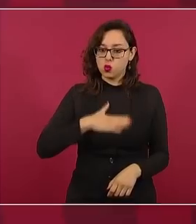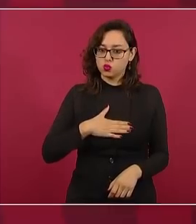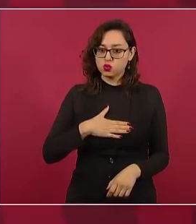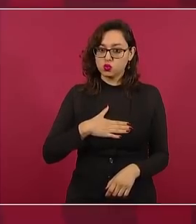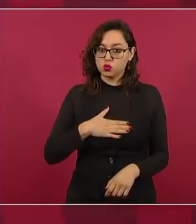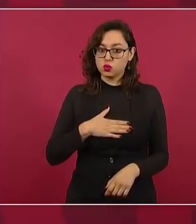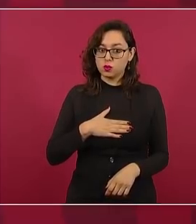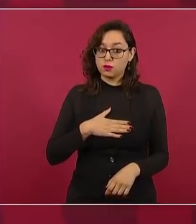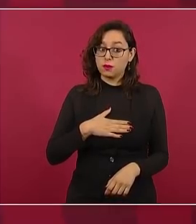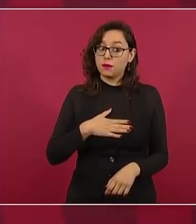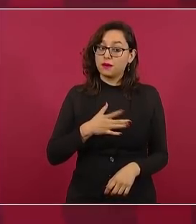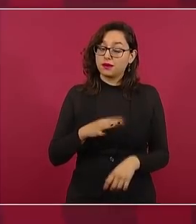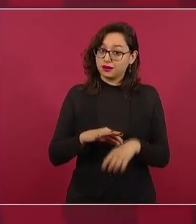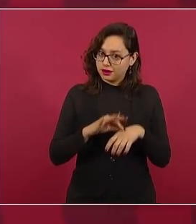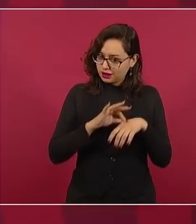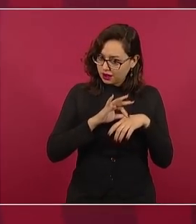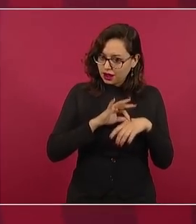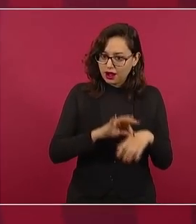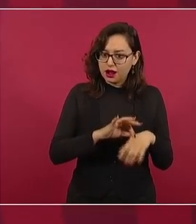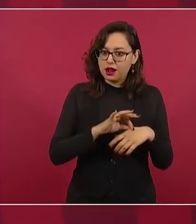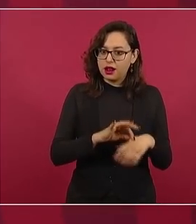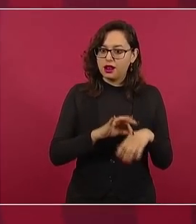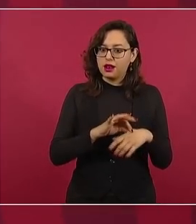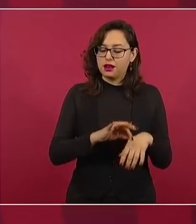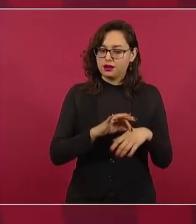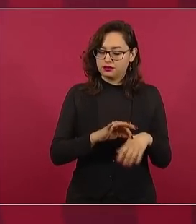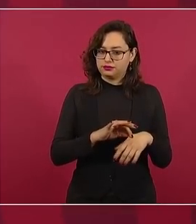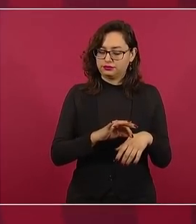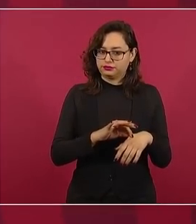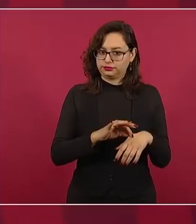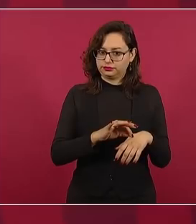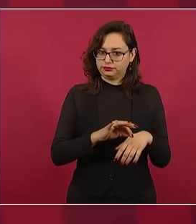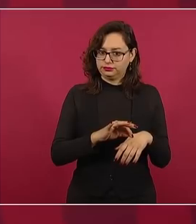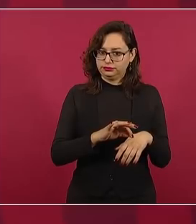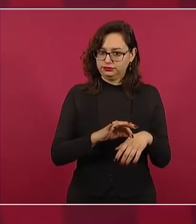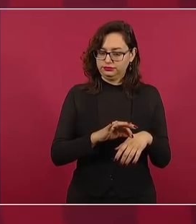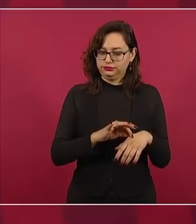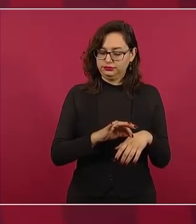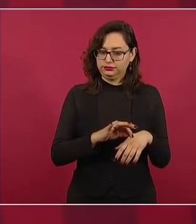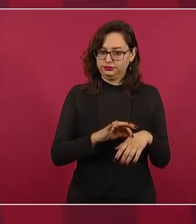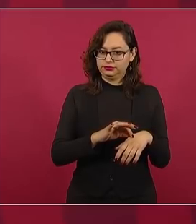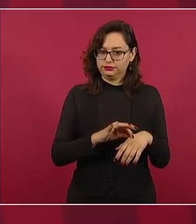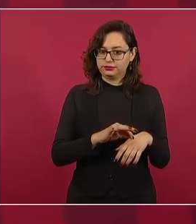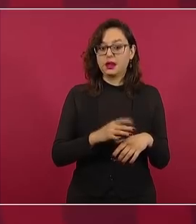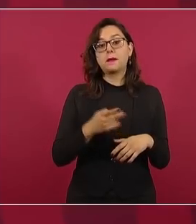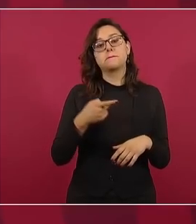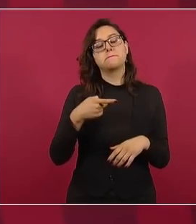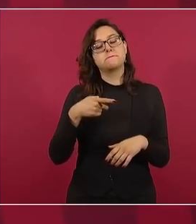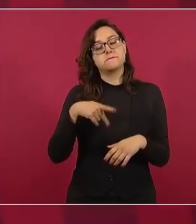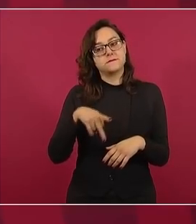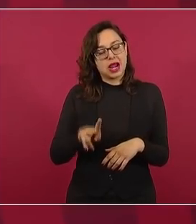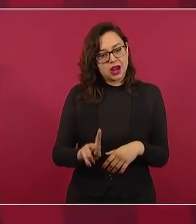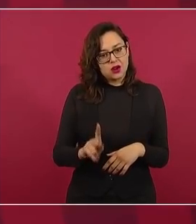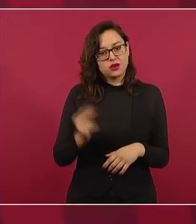se tiene que ver es si se trata